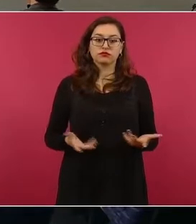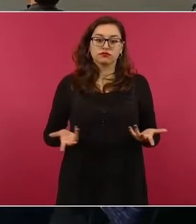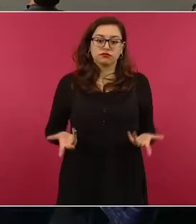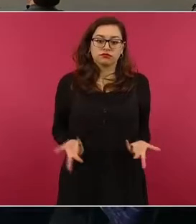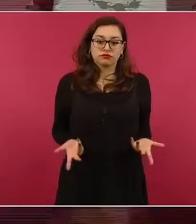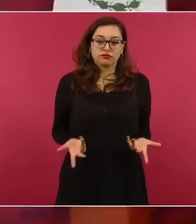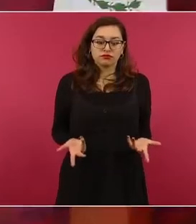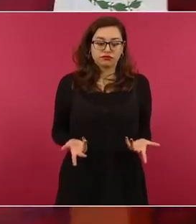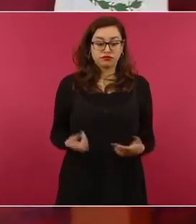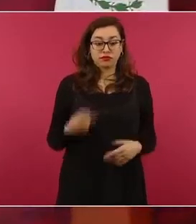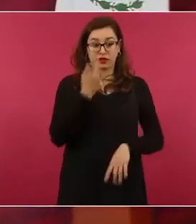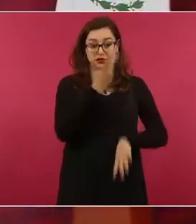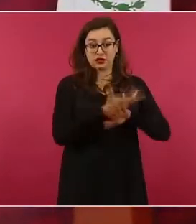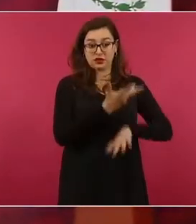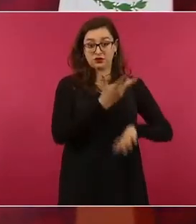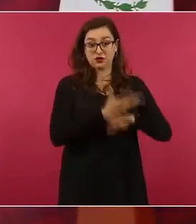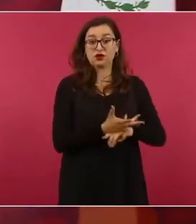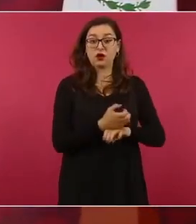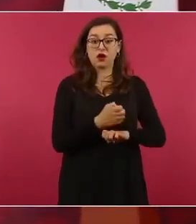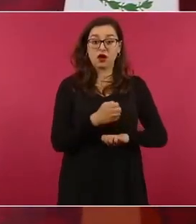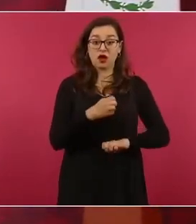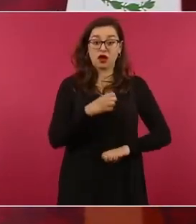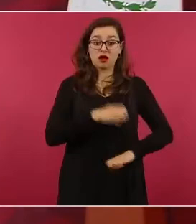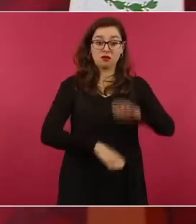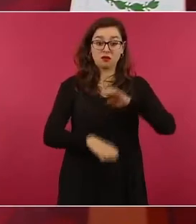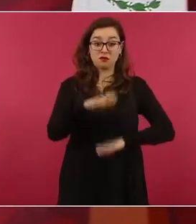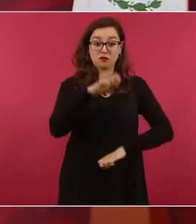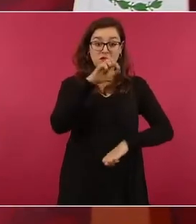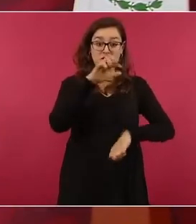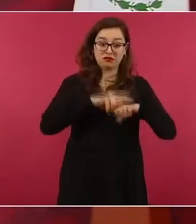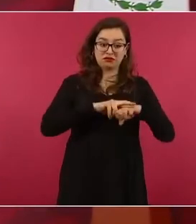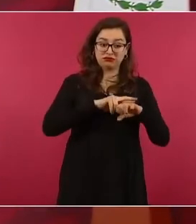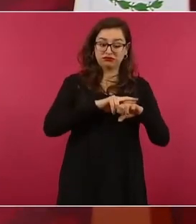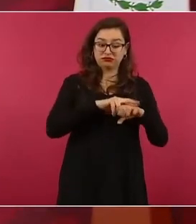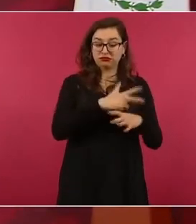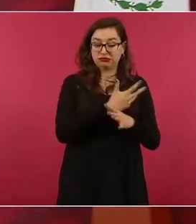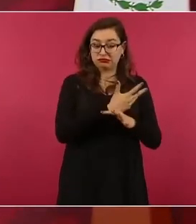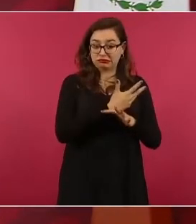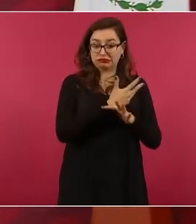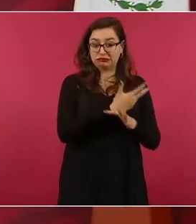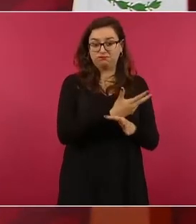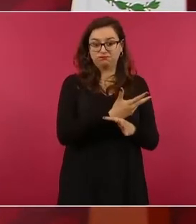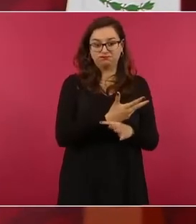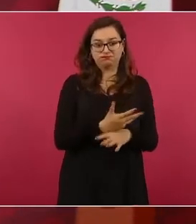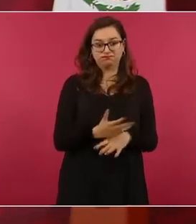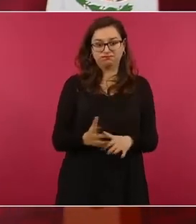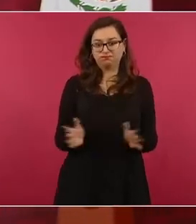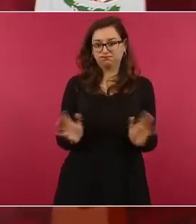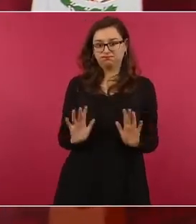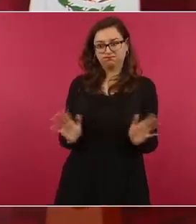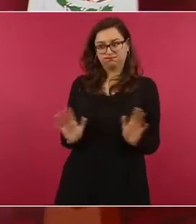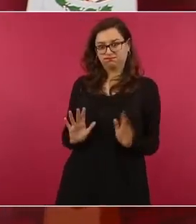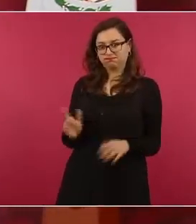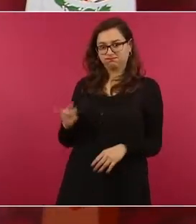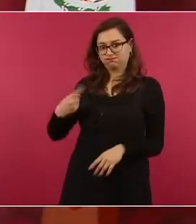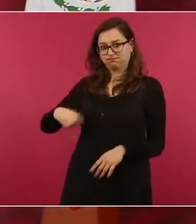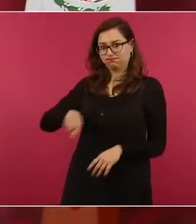pero sale esto